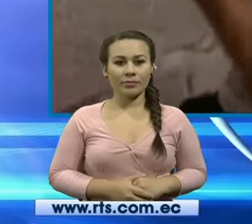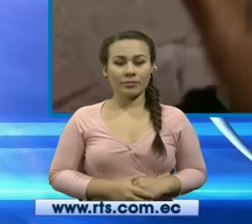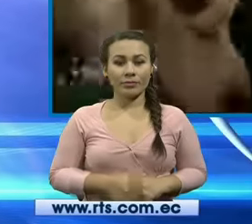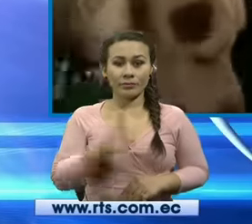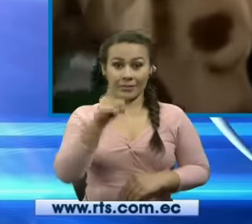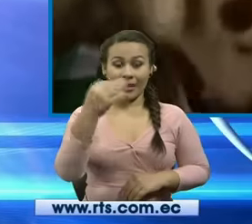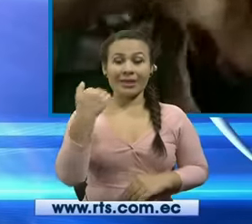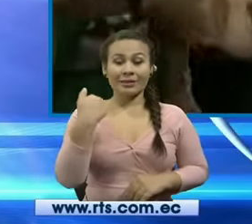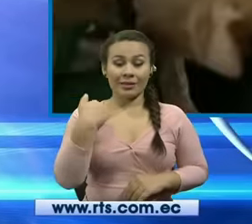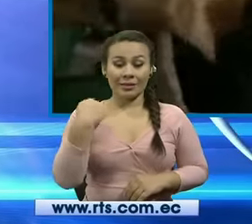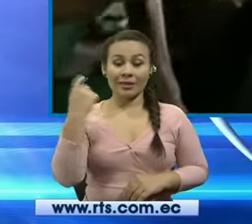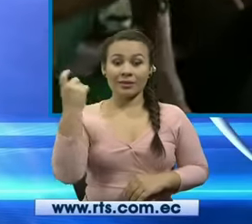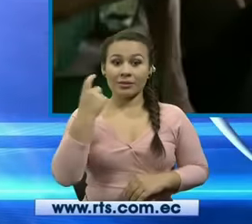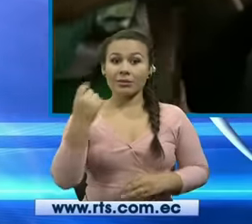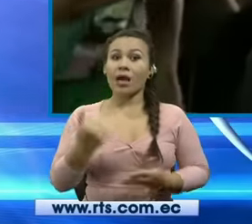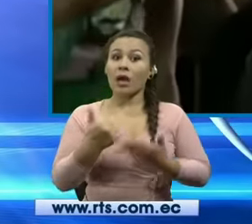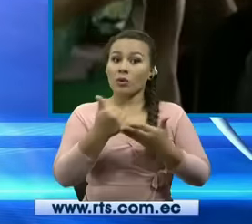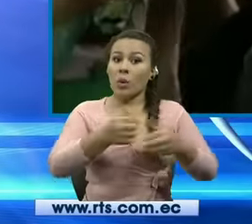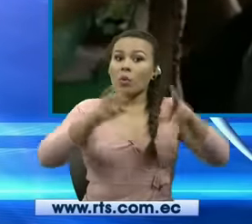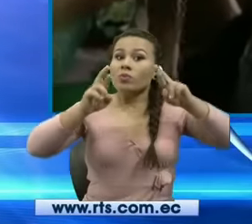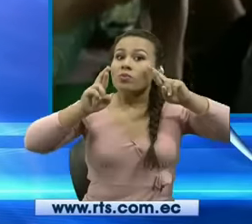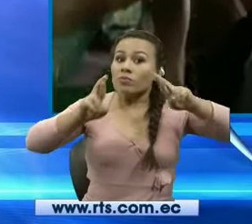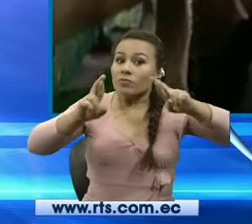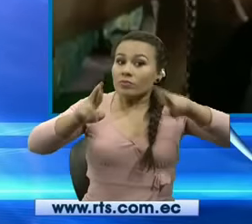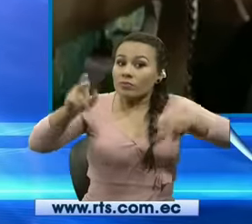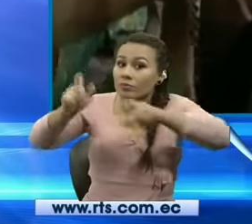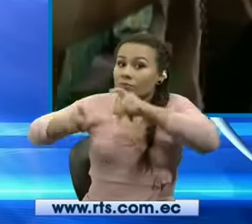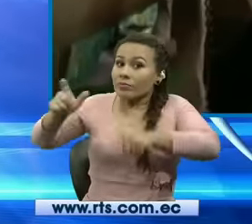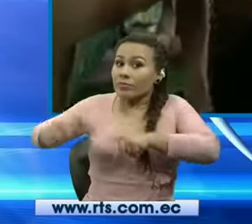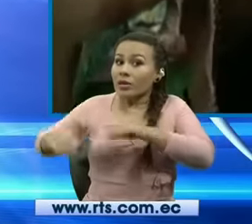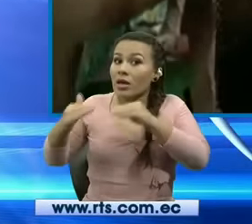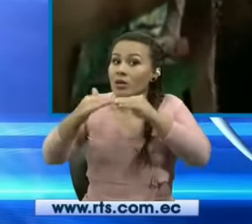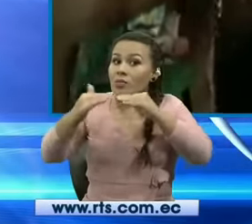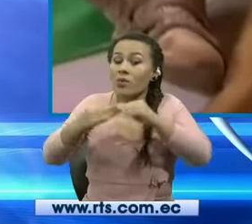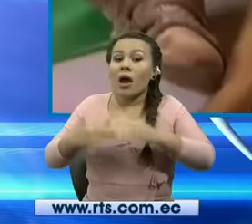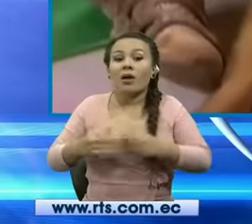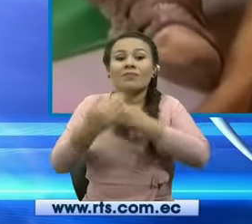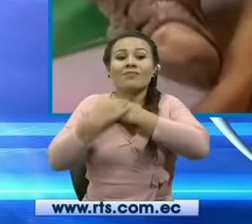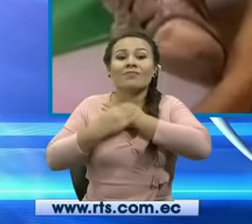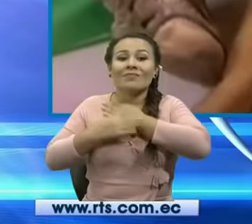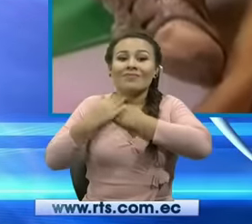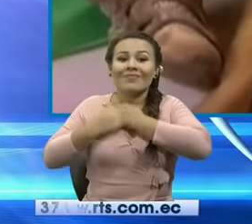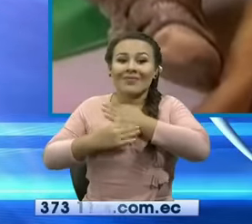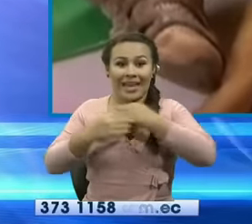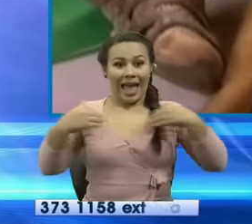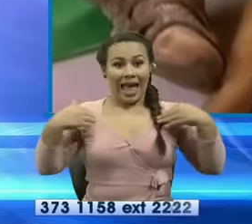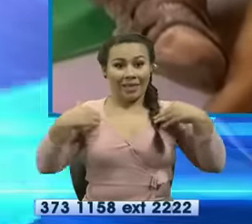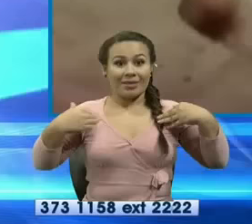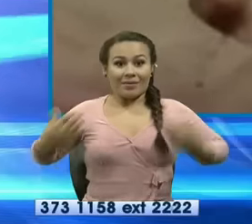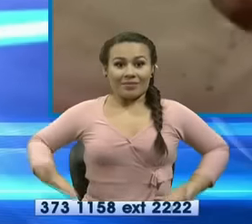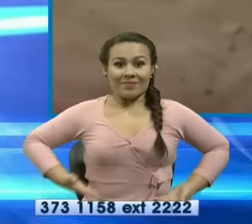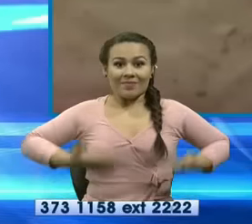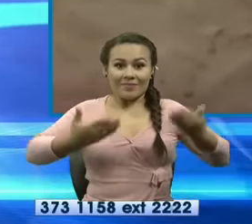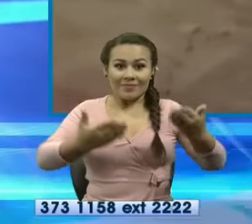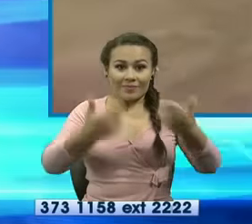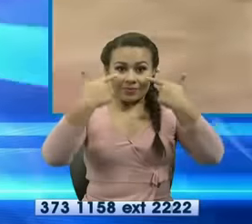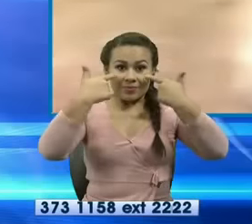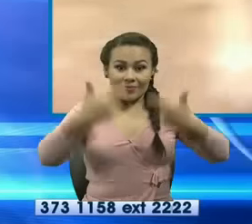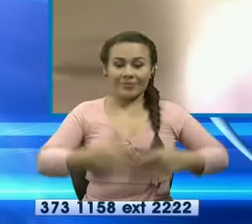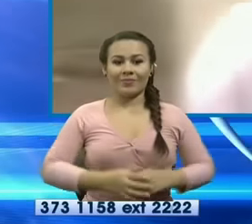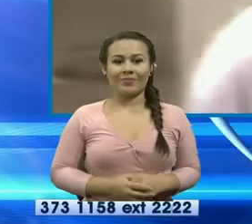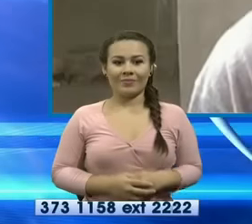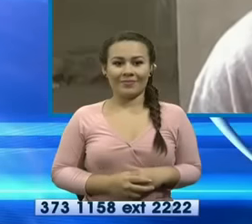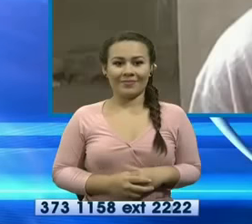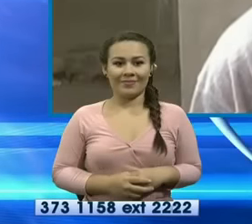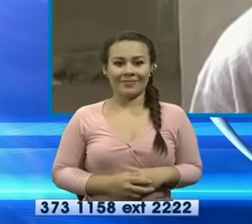requiere de ayuda y ojalá haya personas que como él son amantes de los animales porque hay personas que en realidad